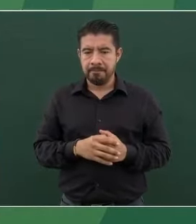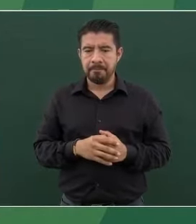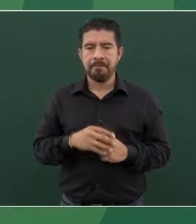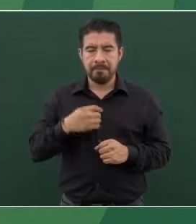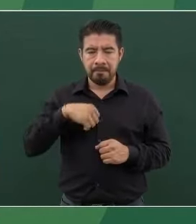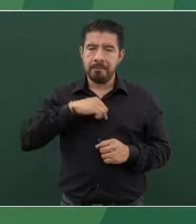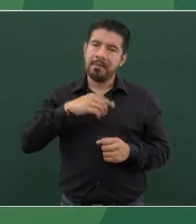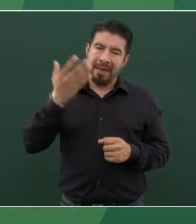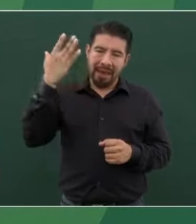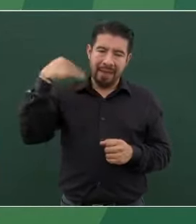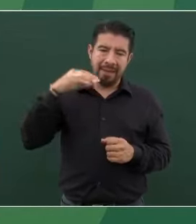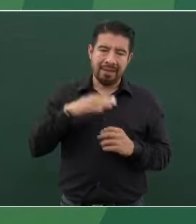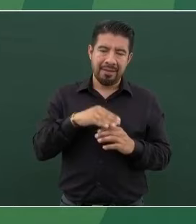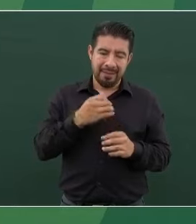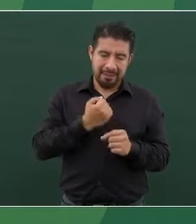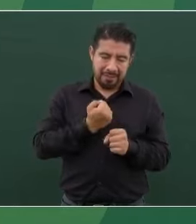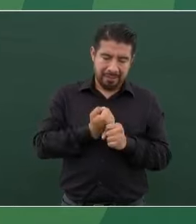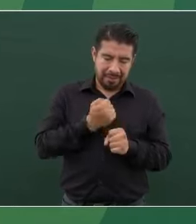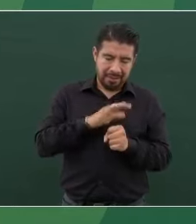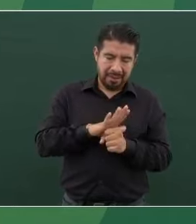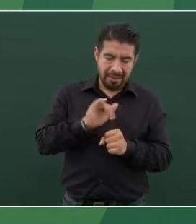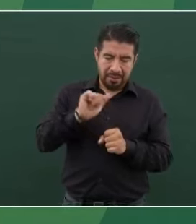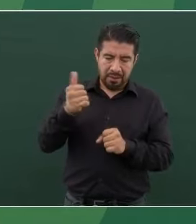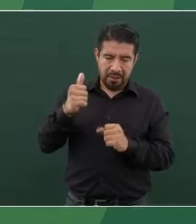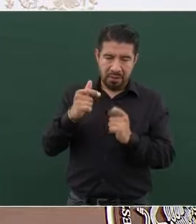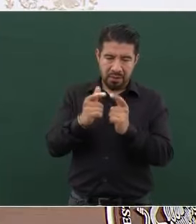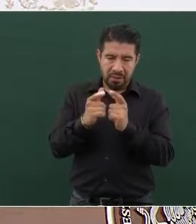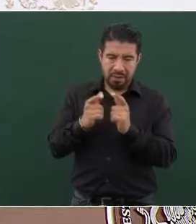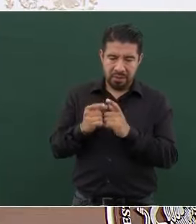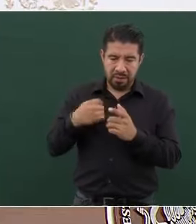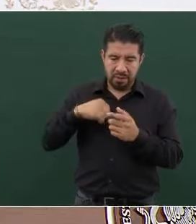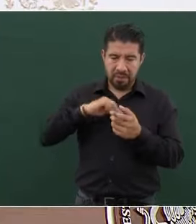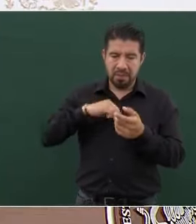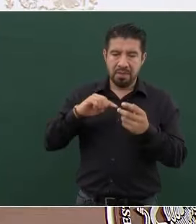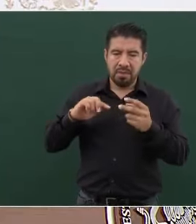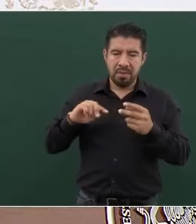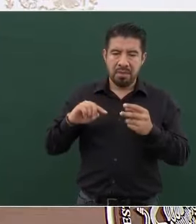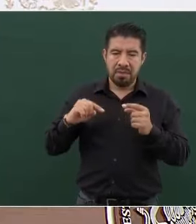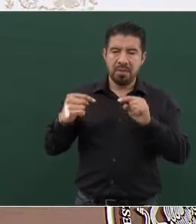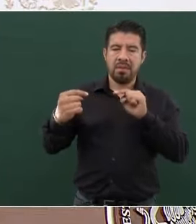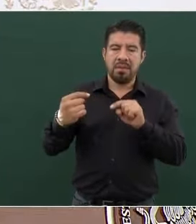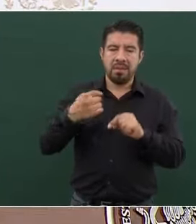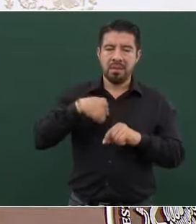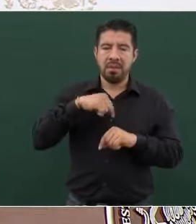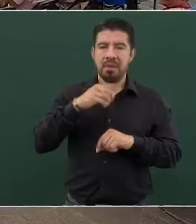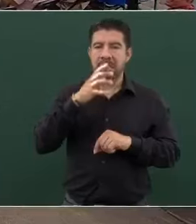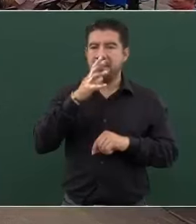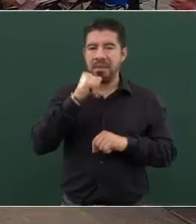oposición no nos permitían ni siquiera usar el zócalo,